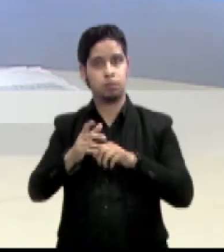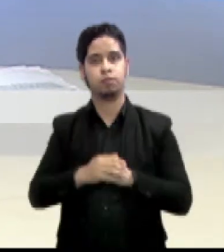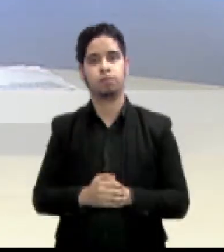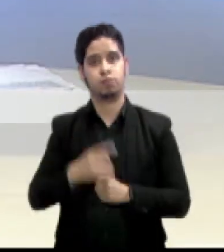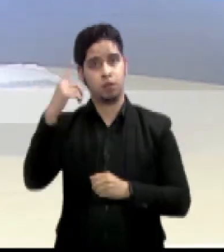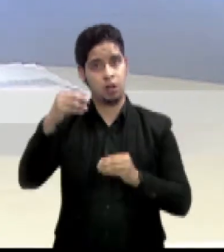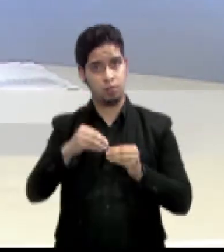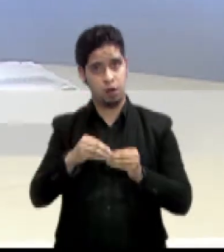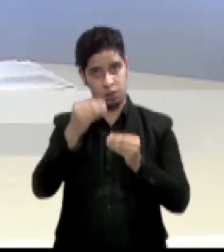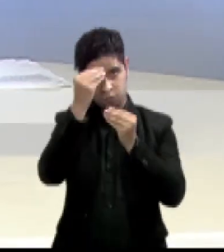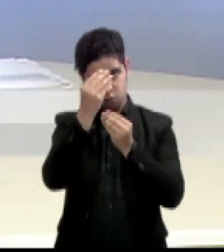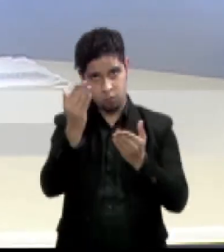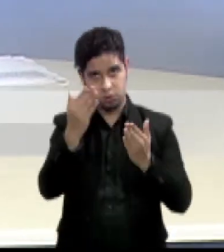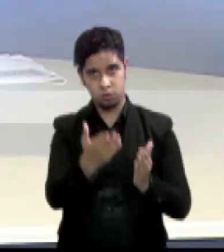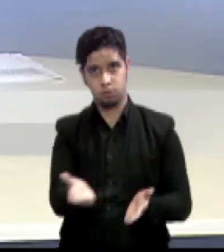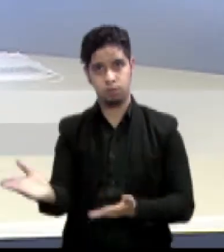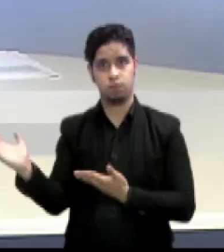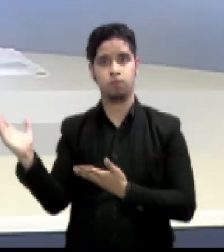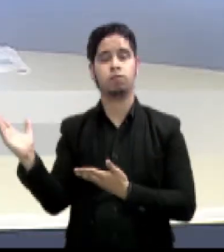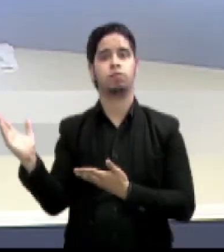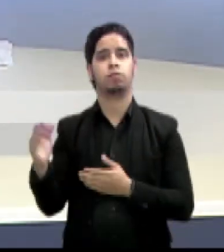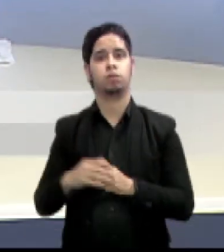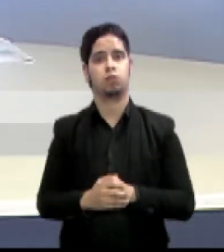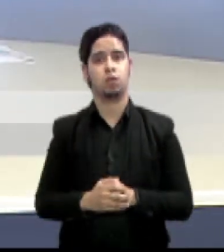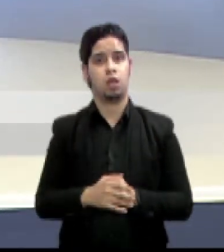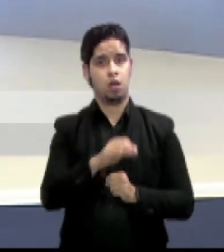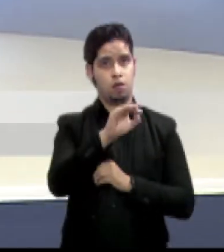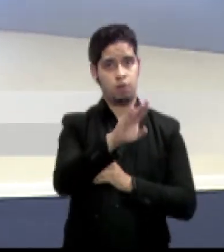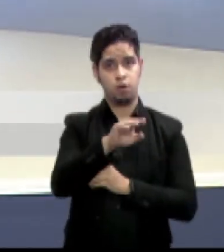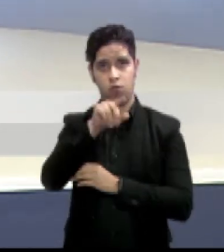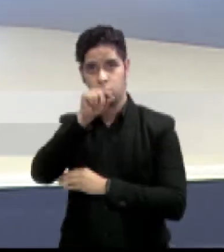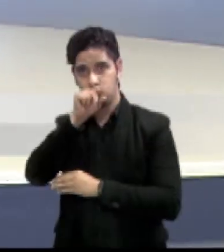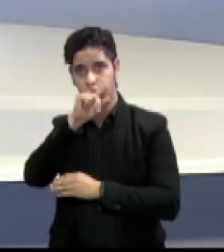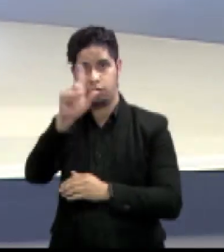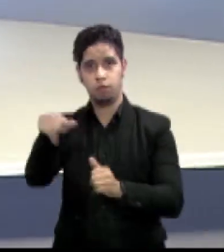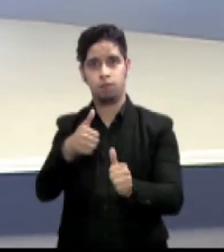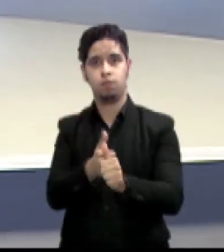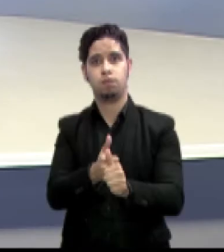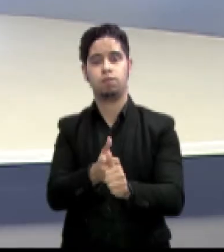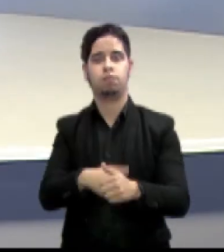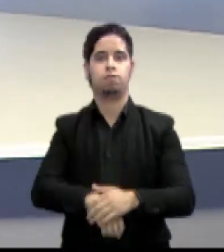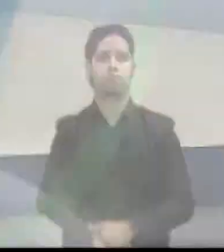página noticia247.pr y síganos en nuestras redes en Facebook y Twitter.